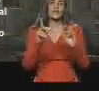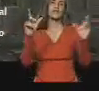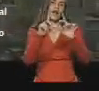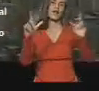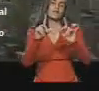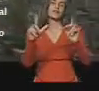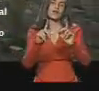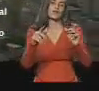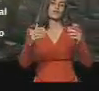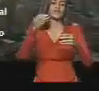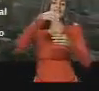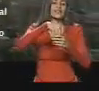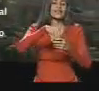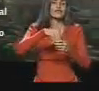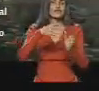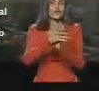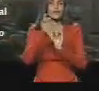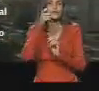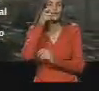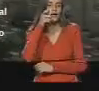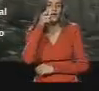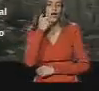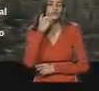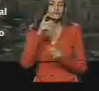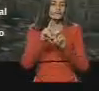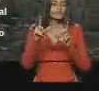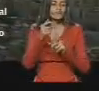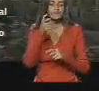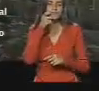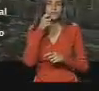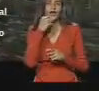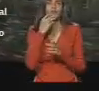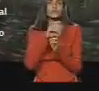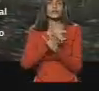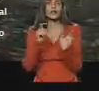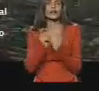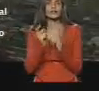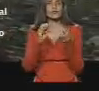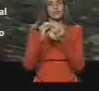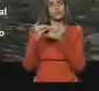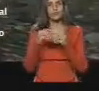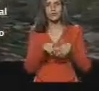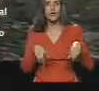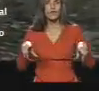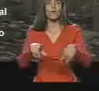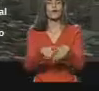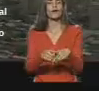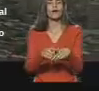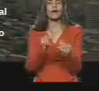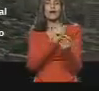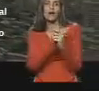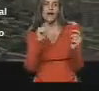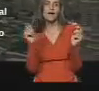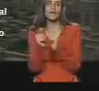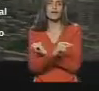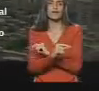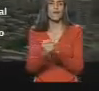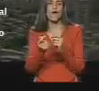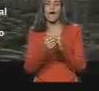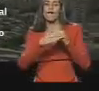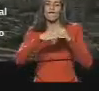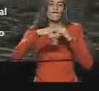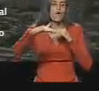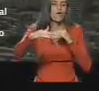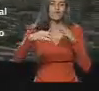cerrado interno para la seguridad. Está la rehabilitación integral de la sala plenaria, cambiándole alfombra,